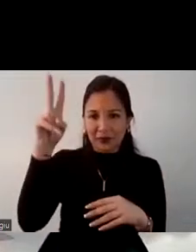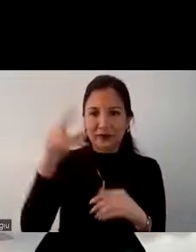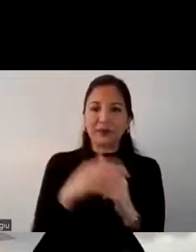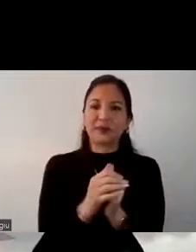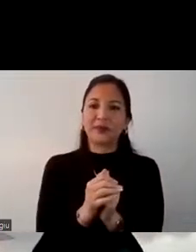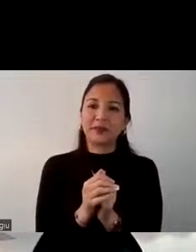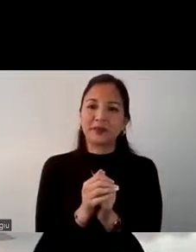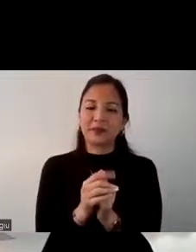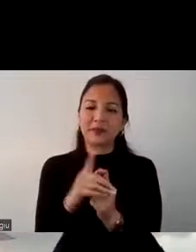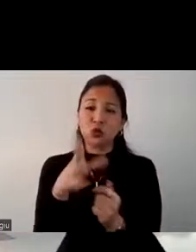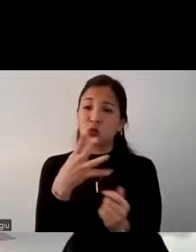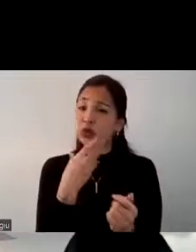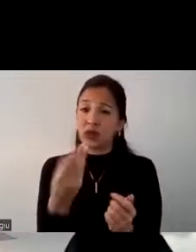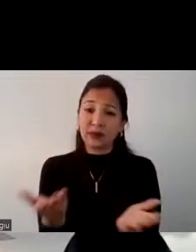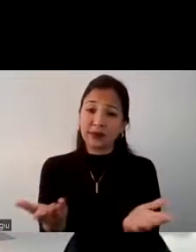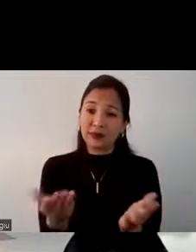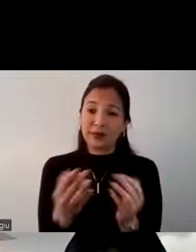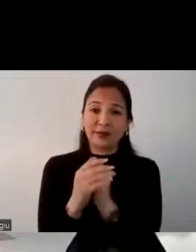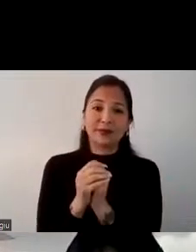momento que tú lo desees